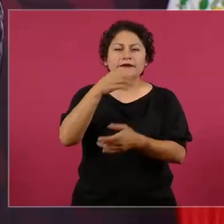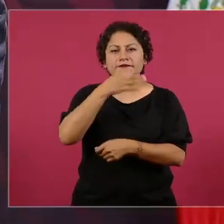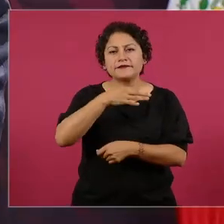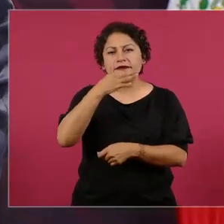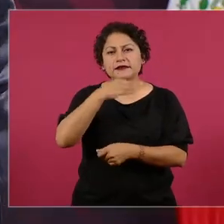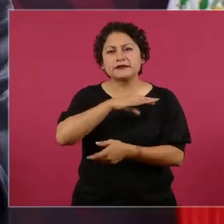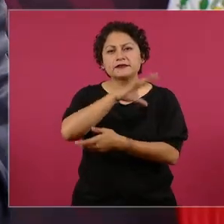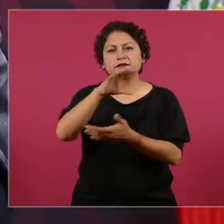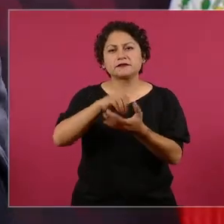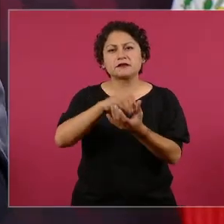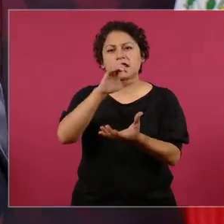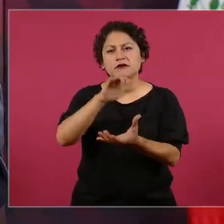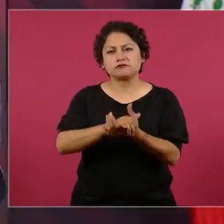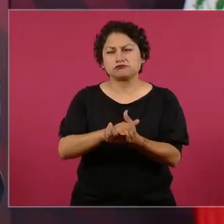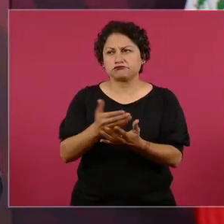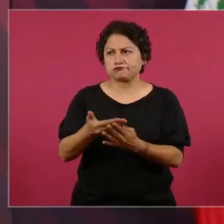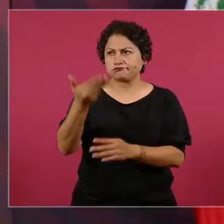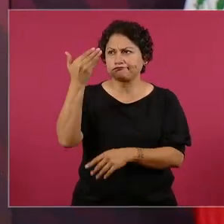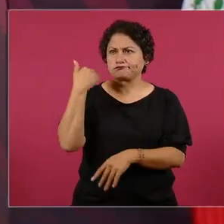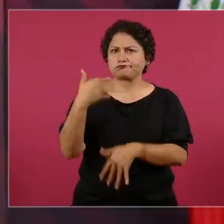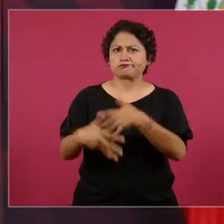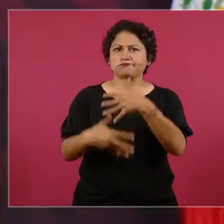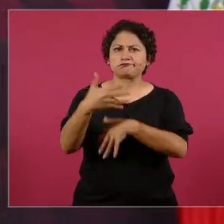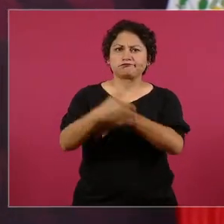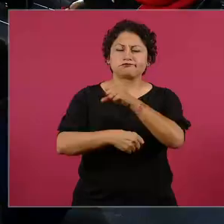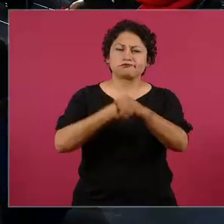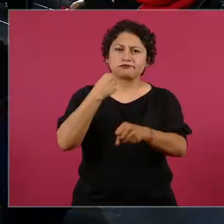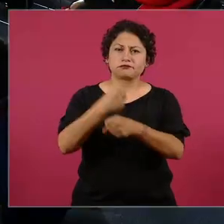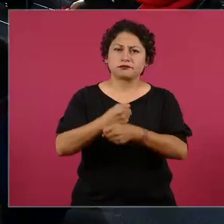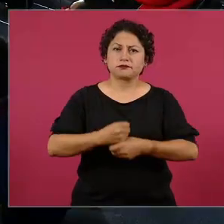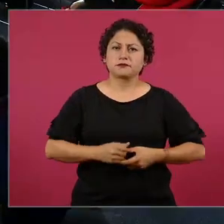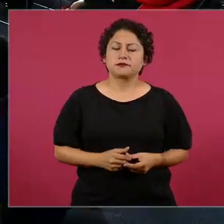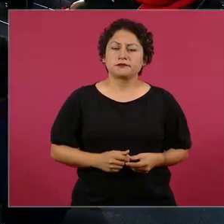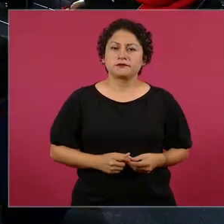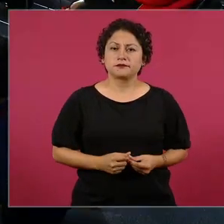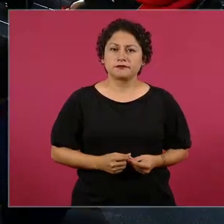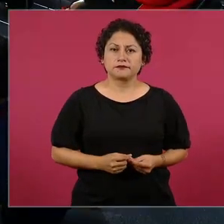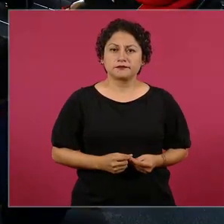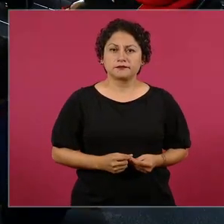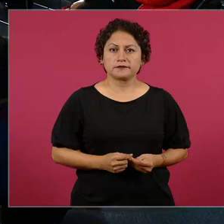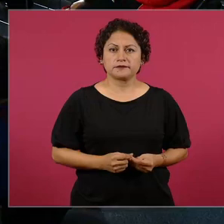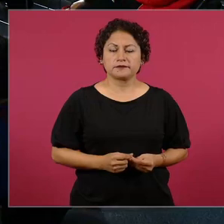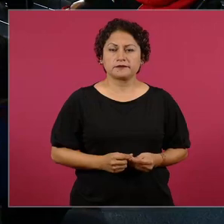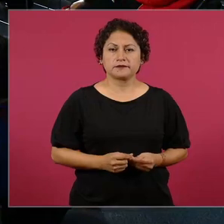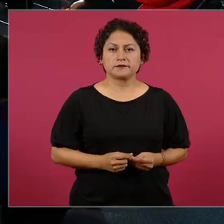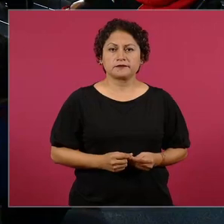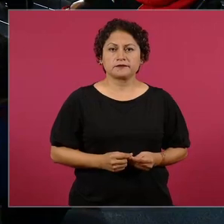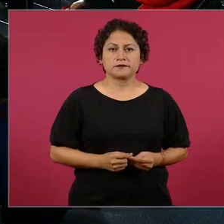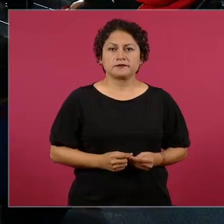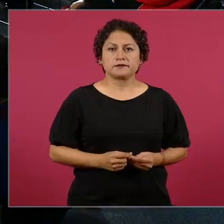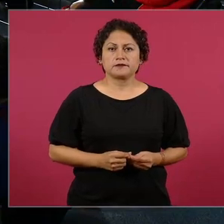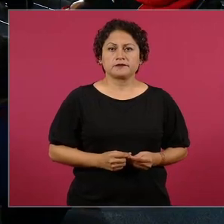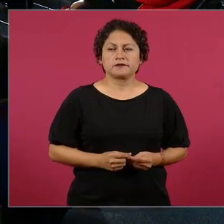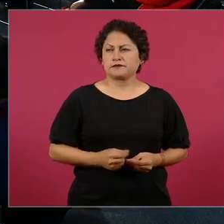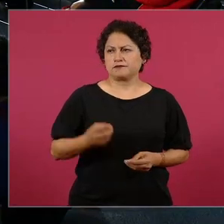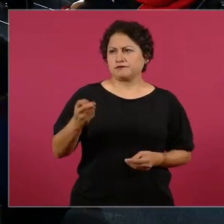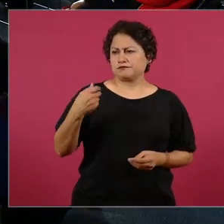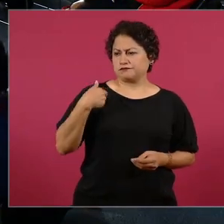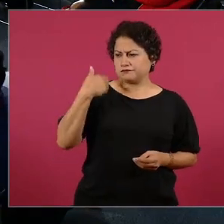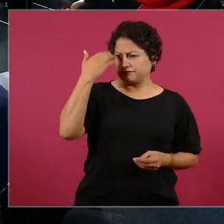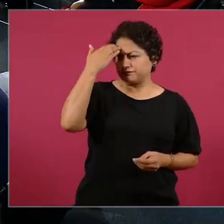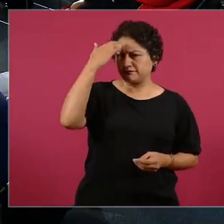desde hace quince años. O sea, Antonio González también está. No, ese no, ni lo conozco.